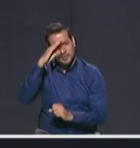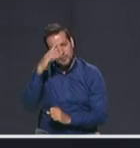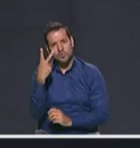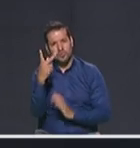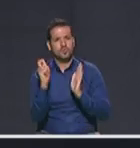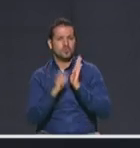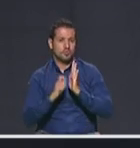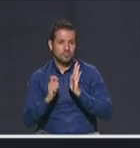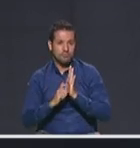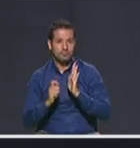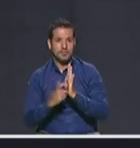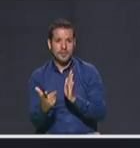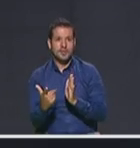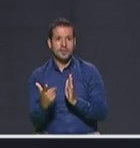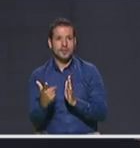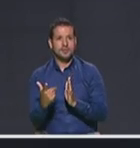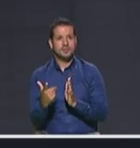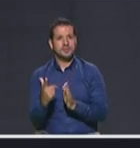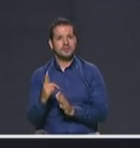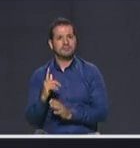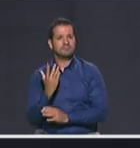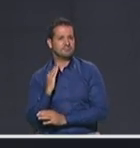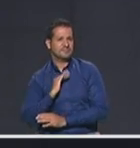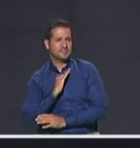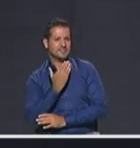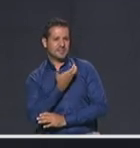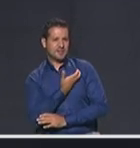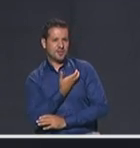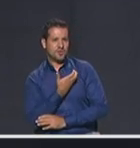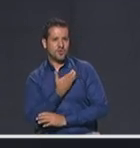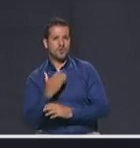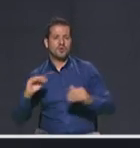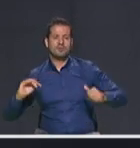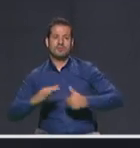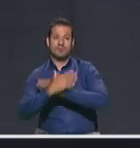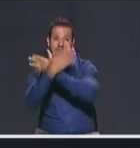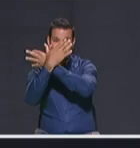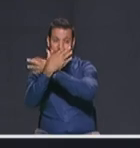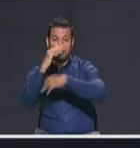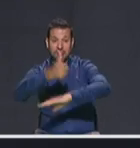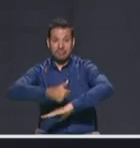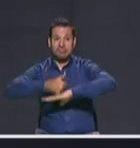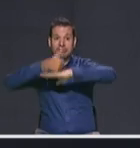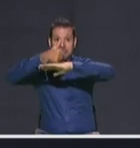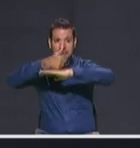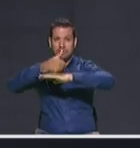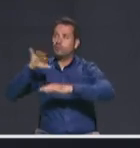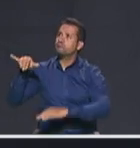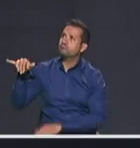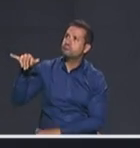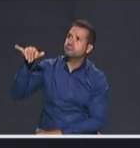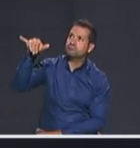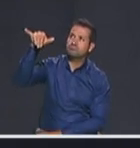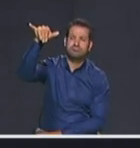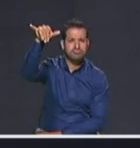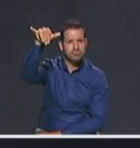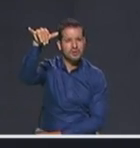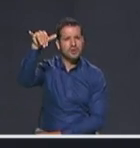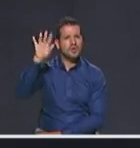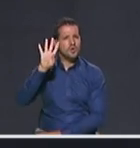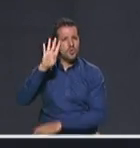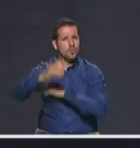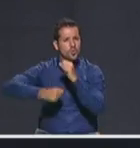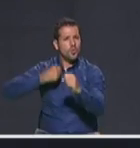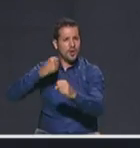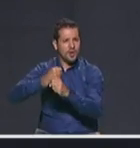dos veces senador de la República, fui director general de la Aeronáutica Civil durante cuatro